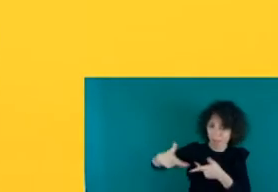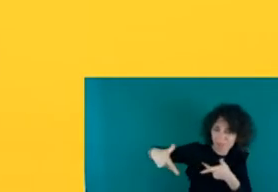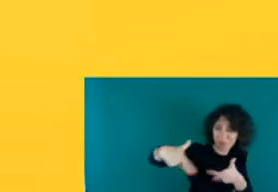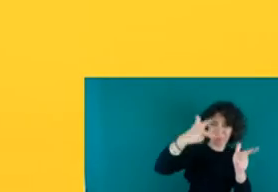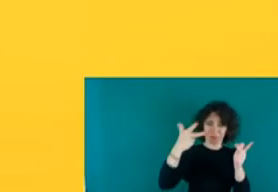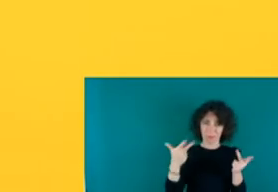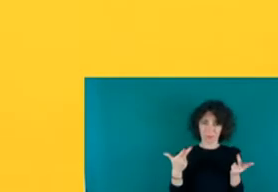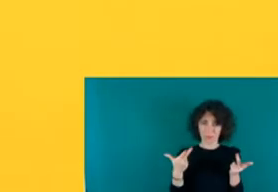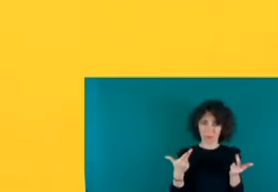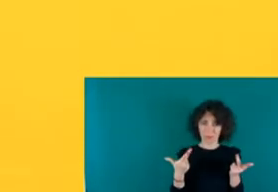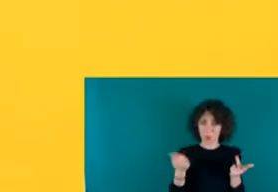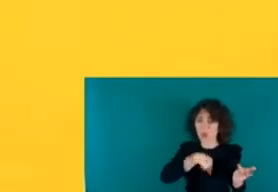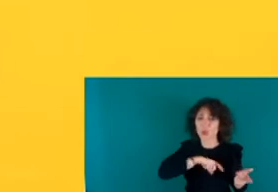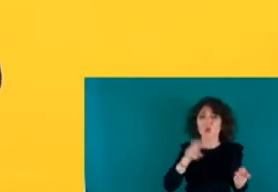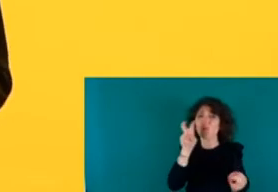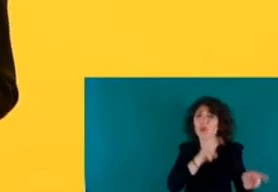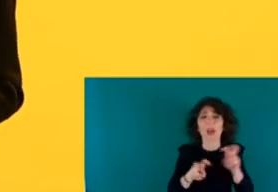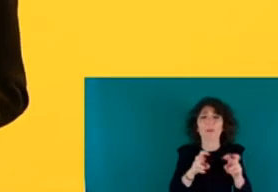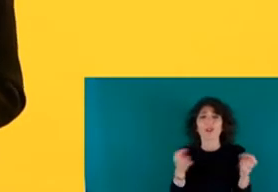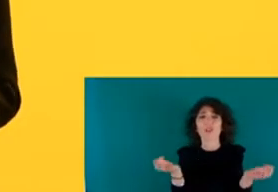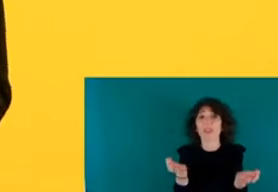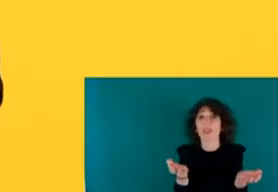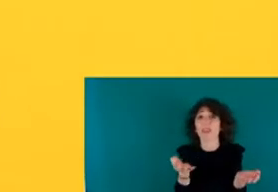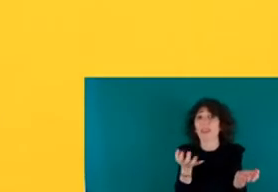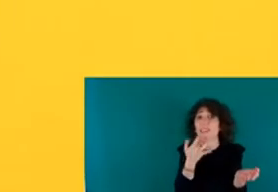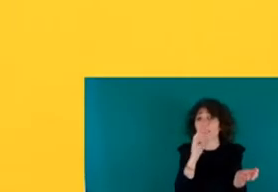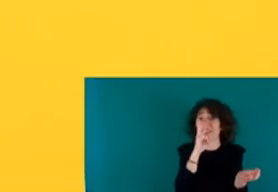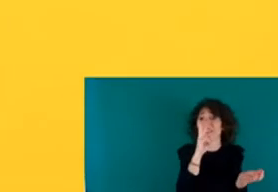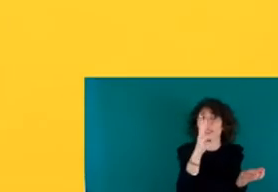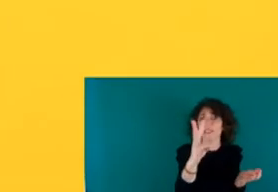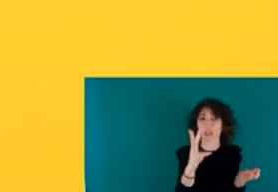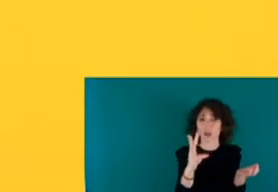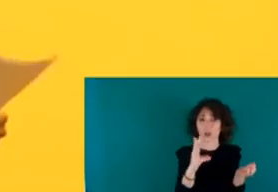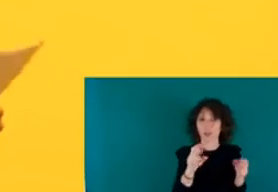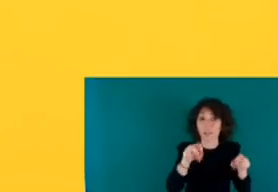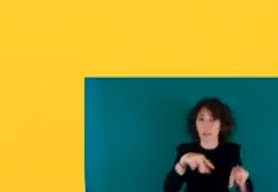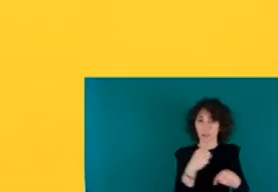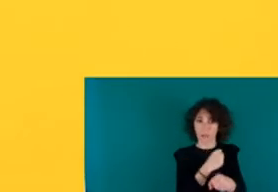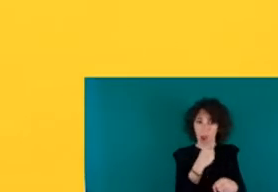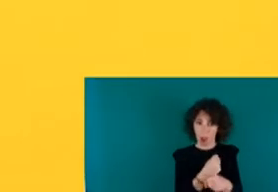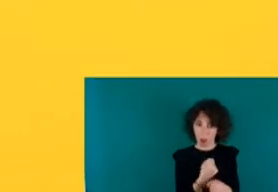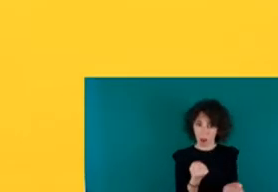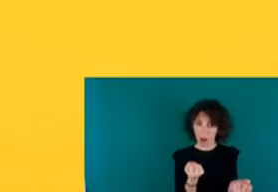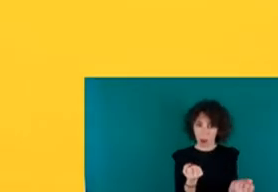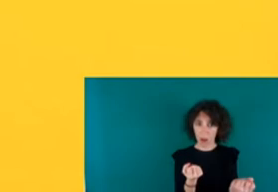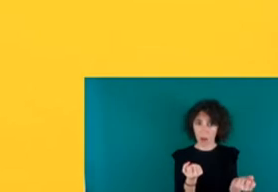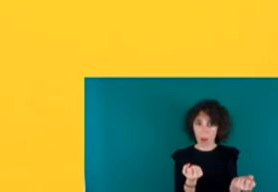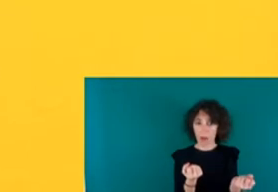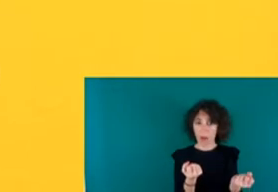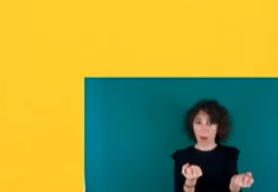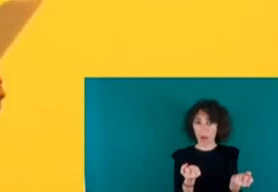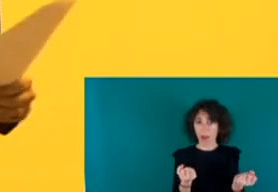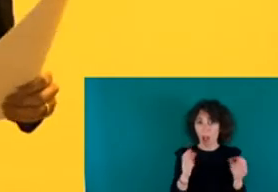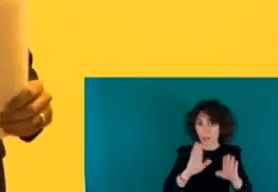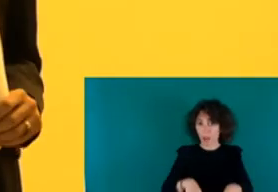¿Qué es lo que buscamos en tenerles durante tres años sin trabajar y por tanto fomentando la economía